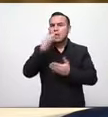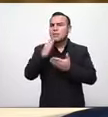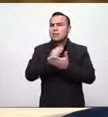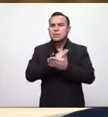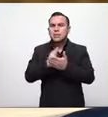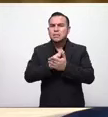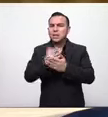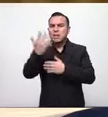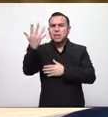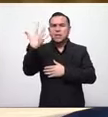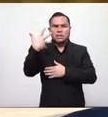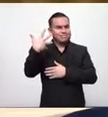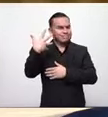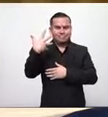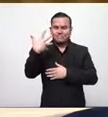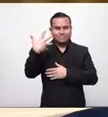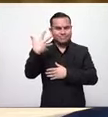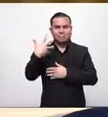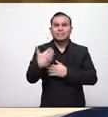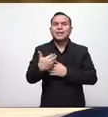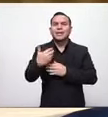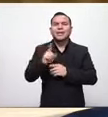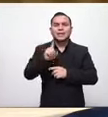abandonar ni nos va a dejar solos